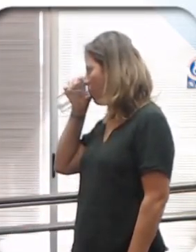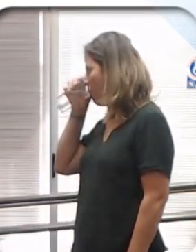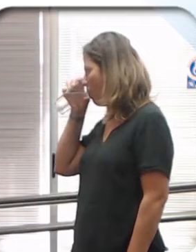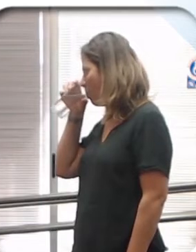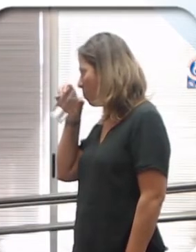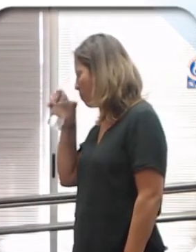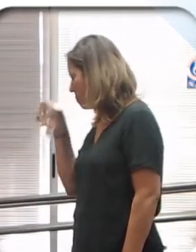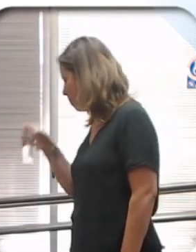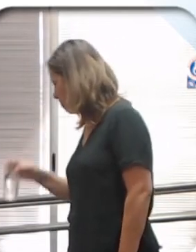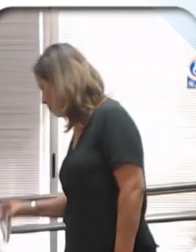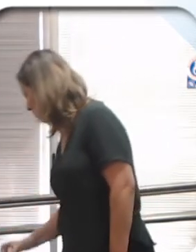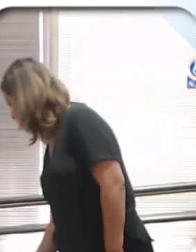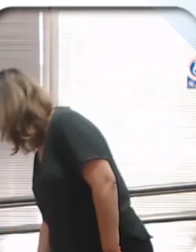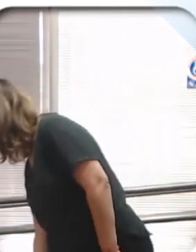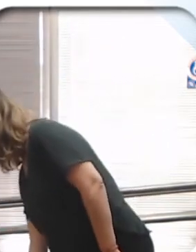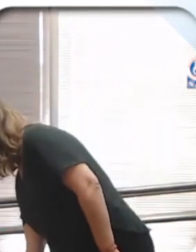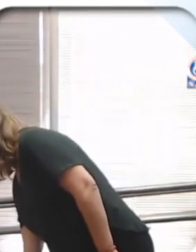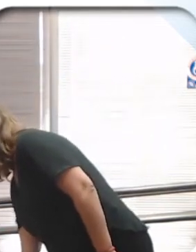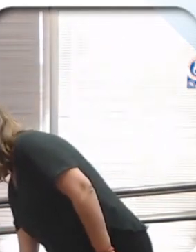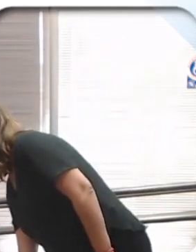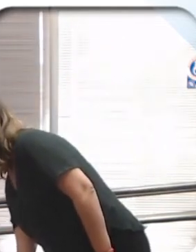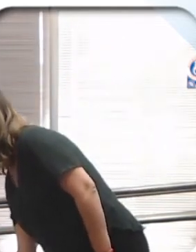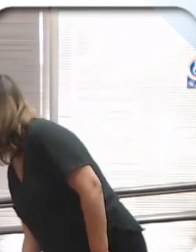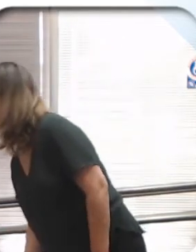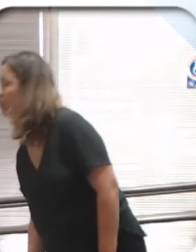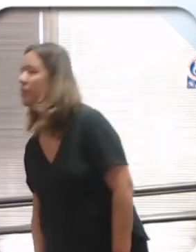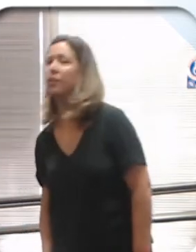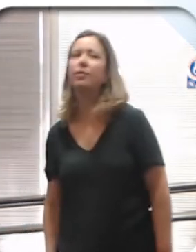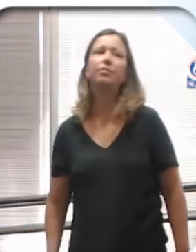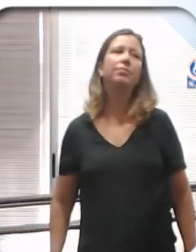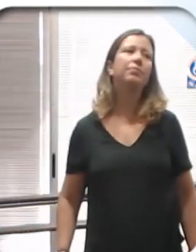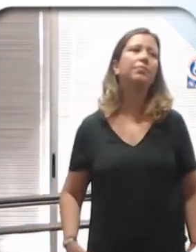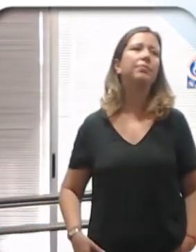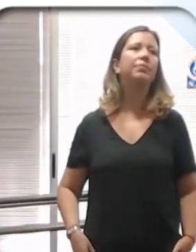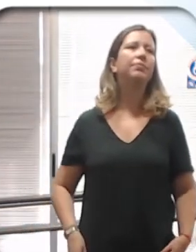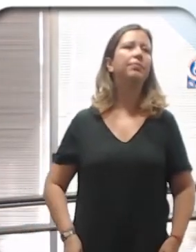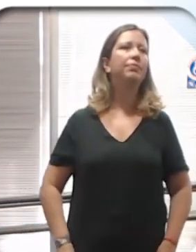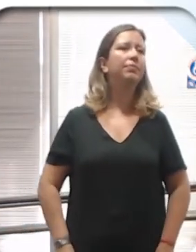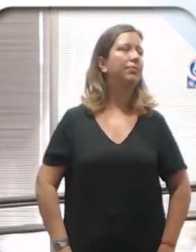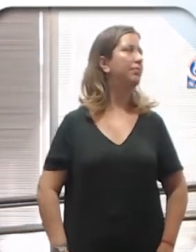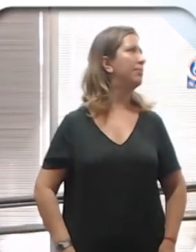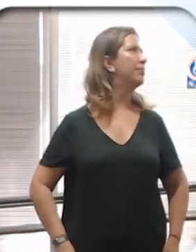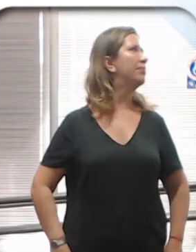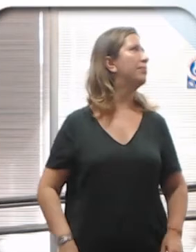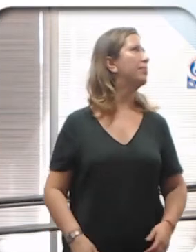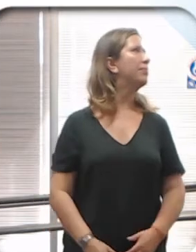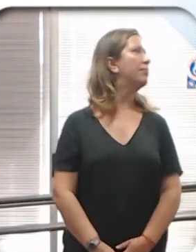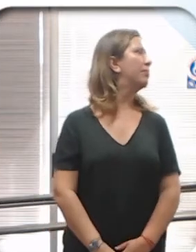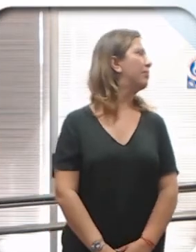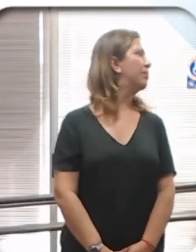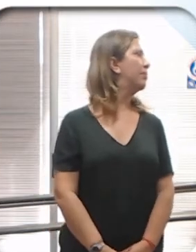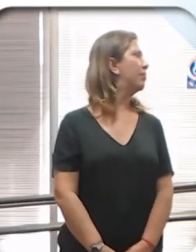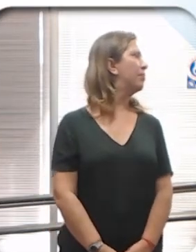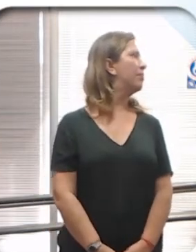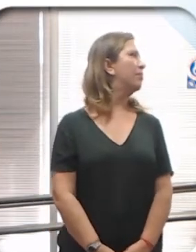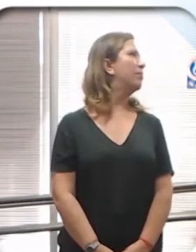Tintintin. Ya terminamos. Un poquito. ¿Y cómo hago para moverla?